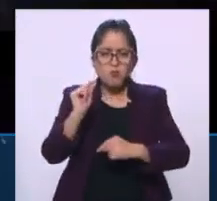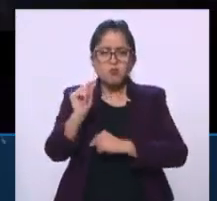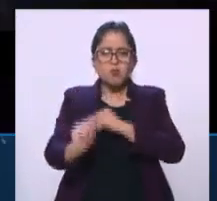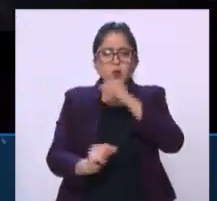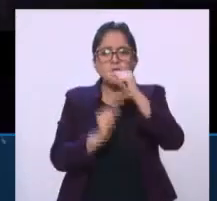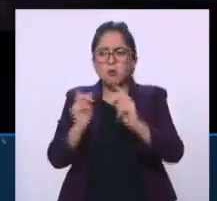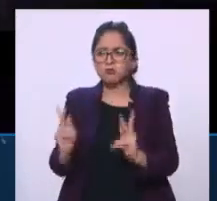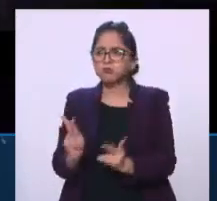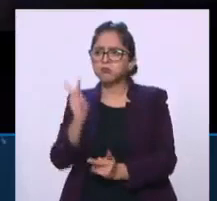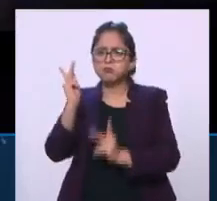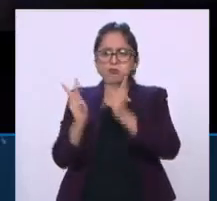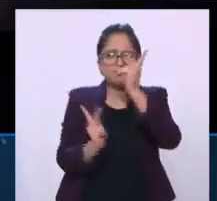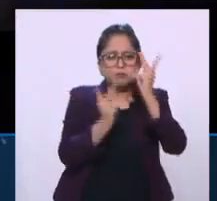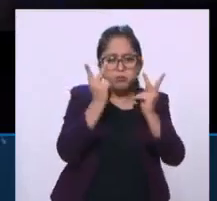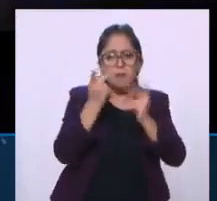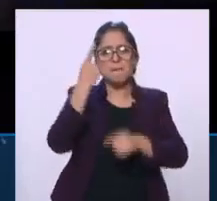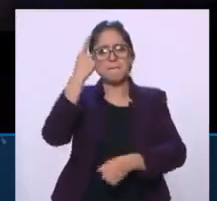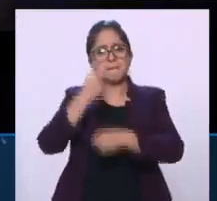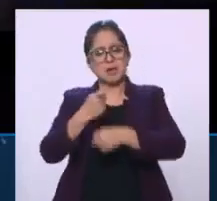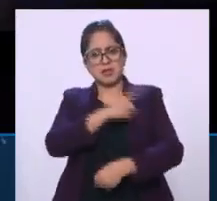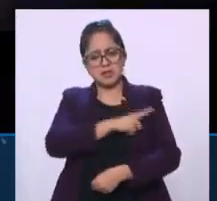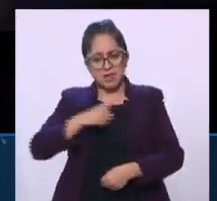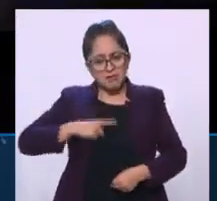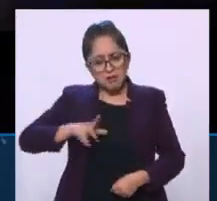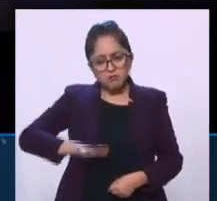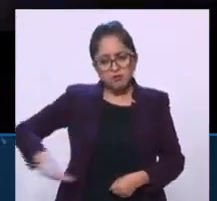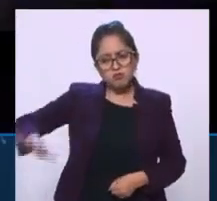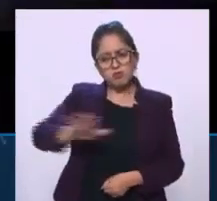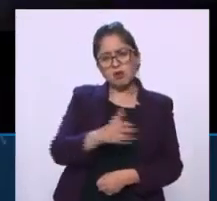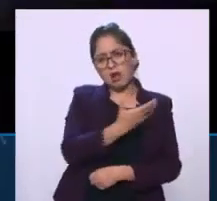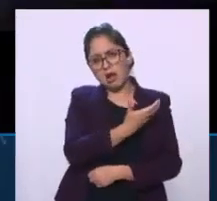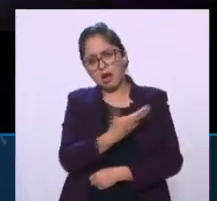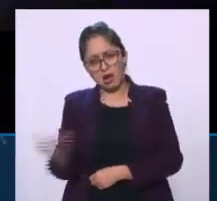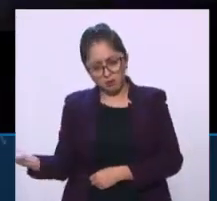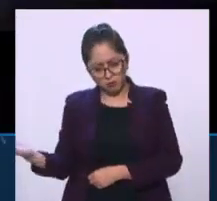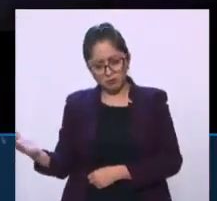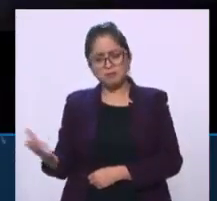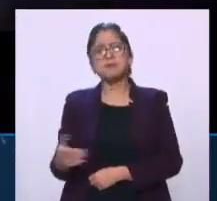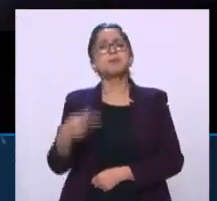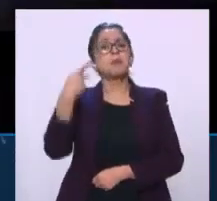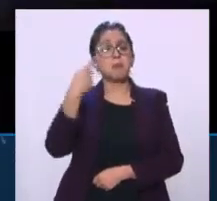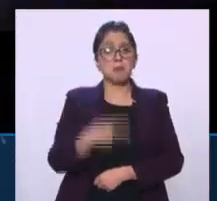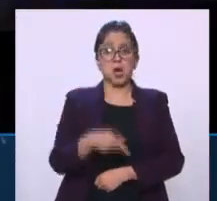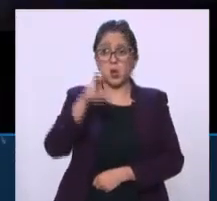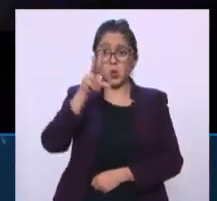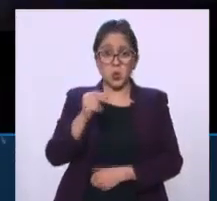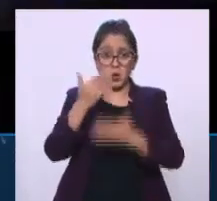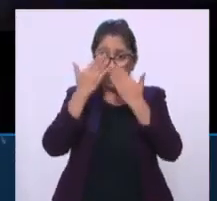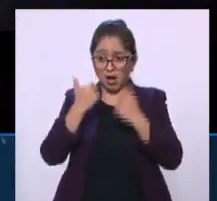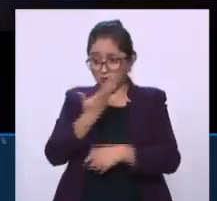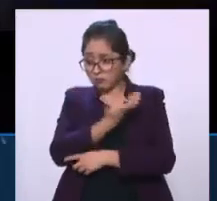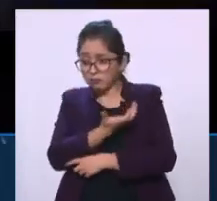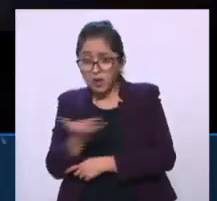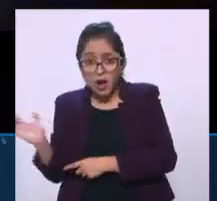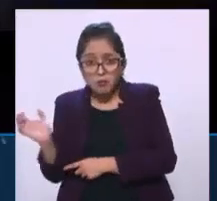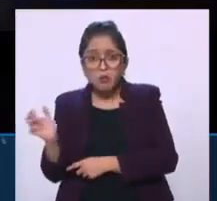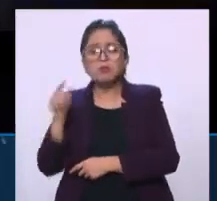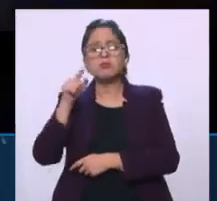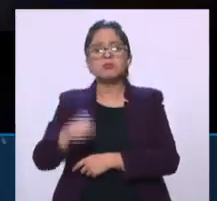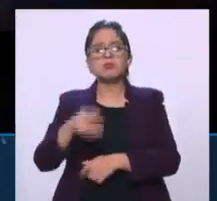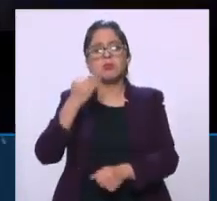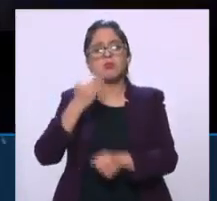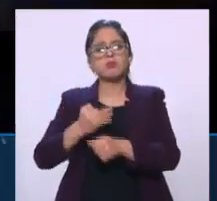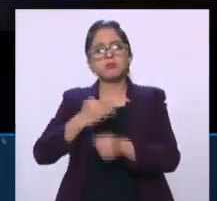agroecológicas, primero es recuperar la fertilidad de los suelos. Ahora, si no recuperamos la fertilidad de los suelos, la parte